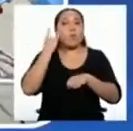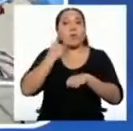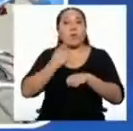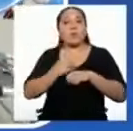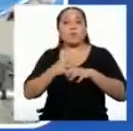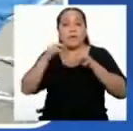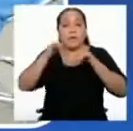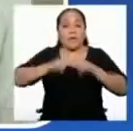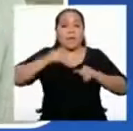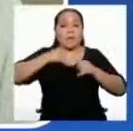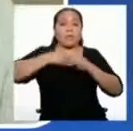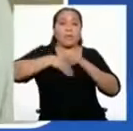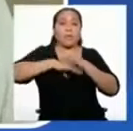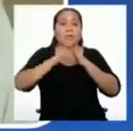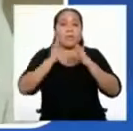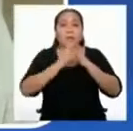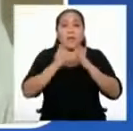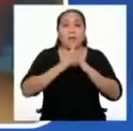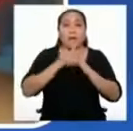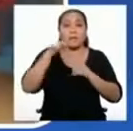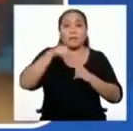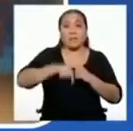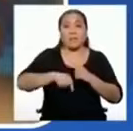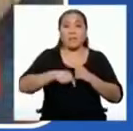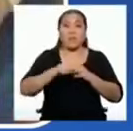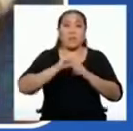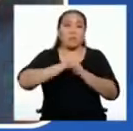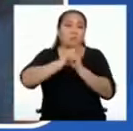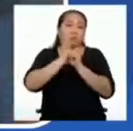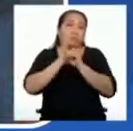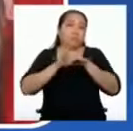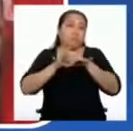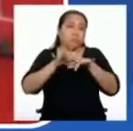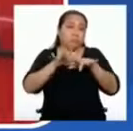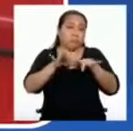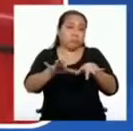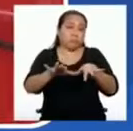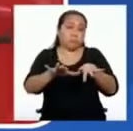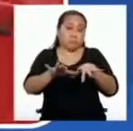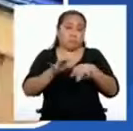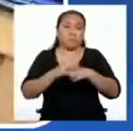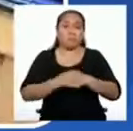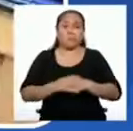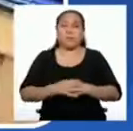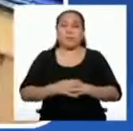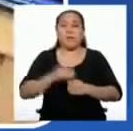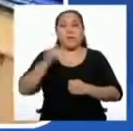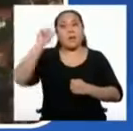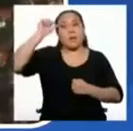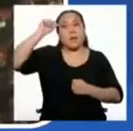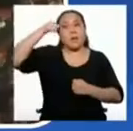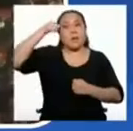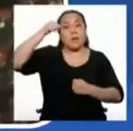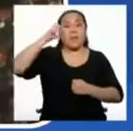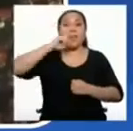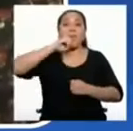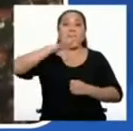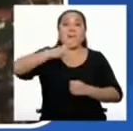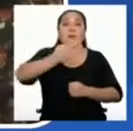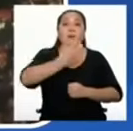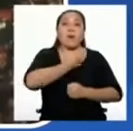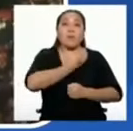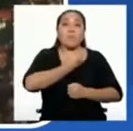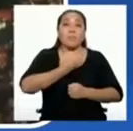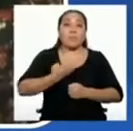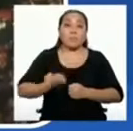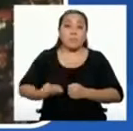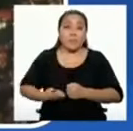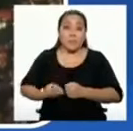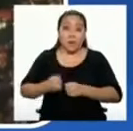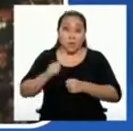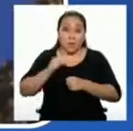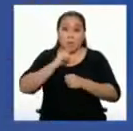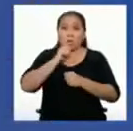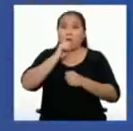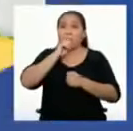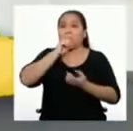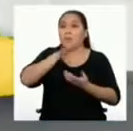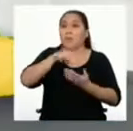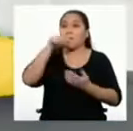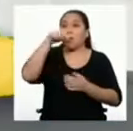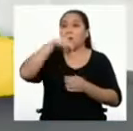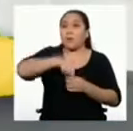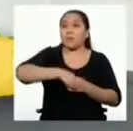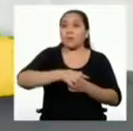en cuarentena debido a la pandemia provocada por el coronavirus. ¿Recuerdan lo que dijo el presidente cuando anunció esta medida?